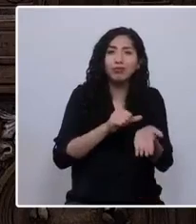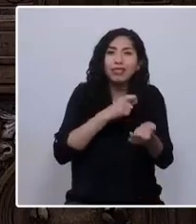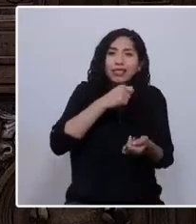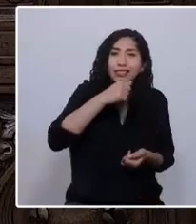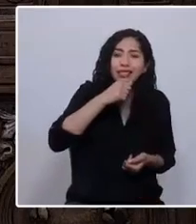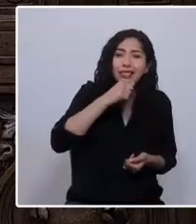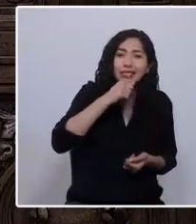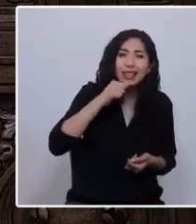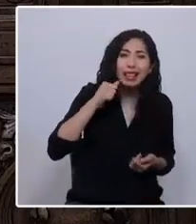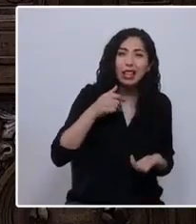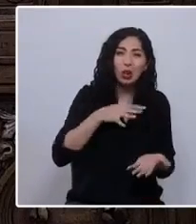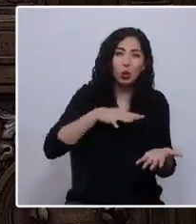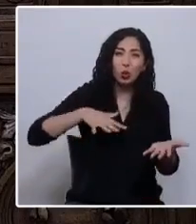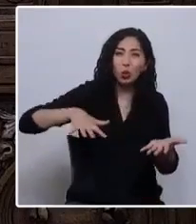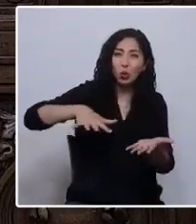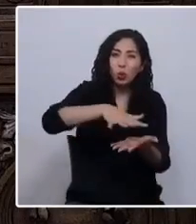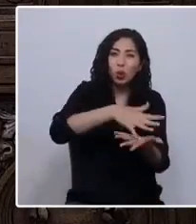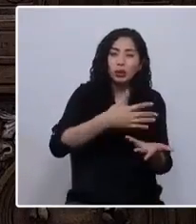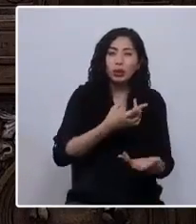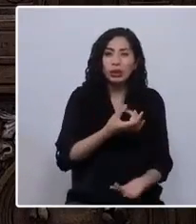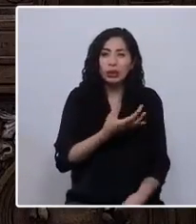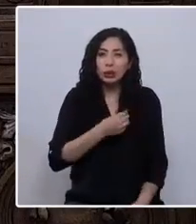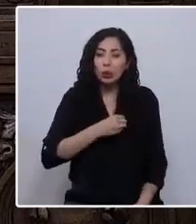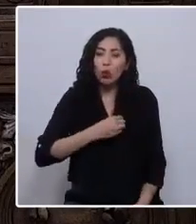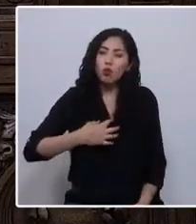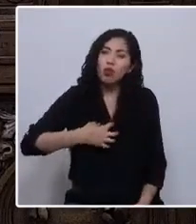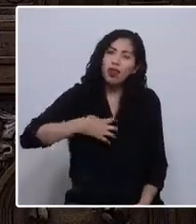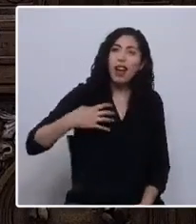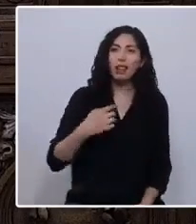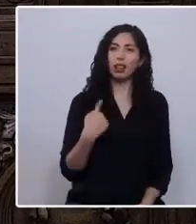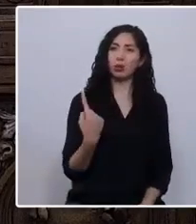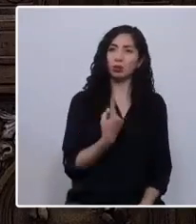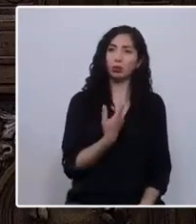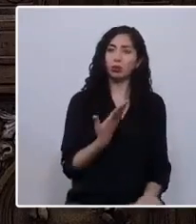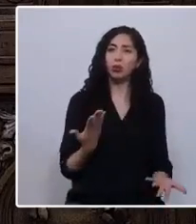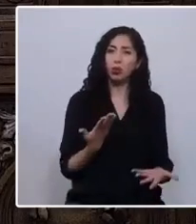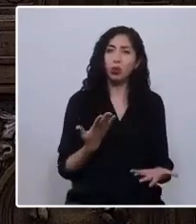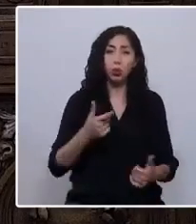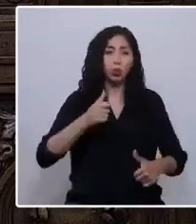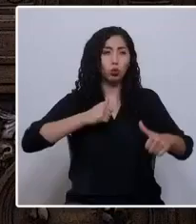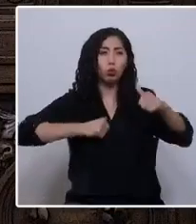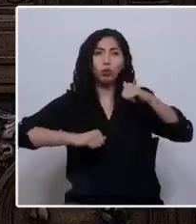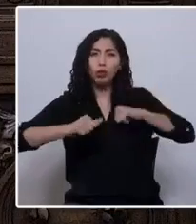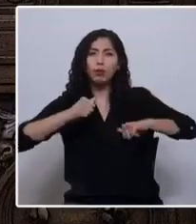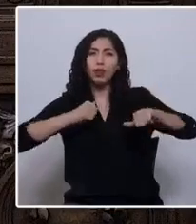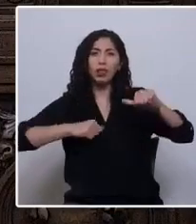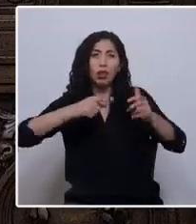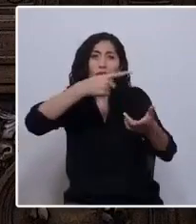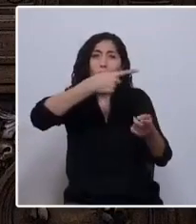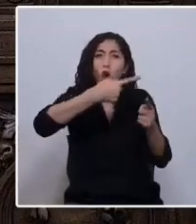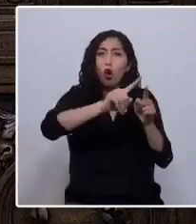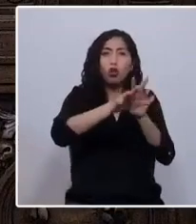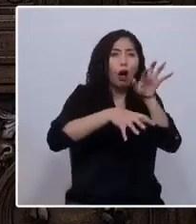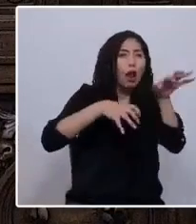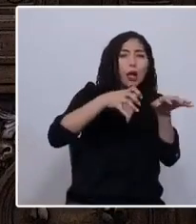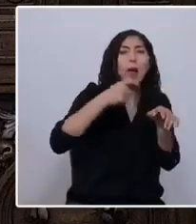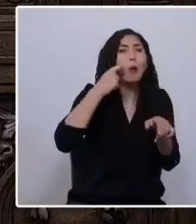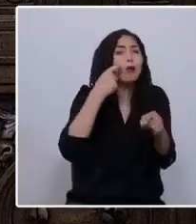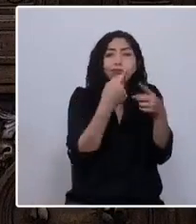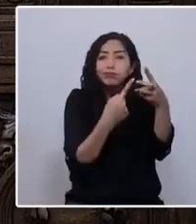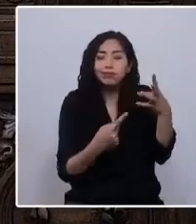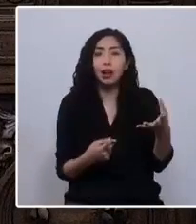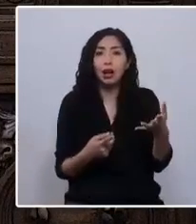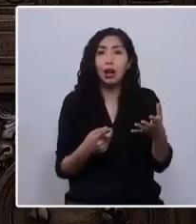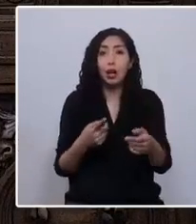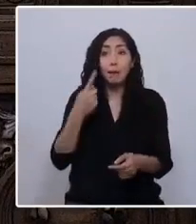A nosotros nos duele y en rabia el sufrimiento que causan a otros seres. Pero a ellos, a ellos les duele